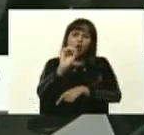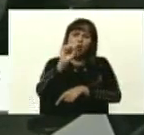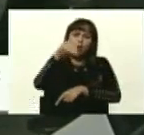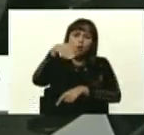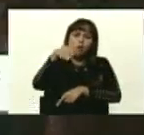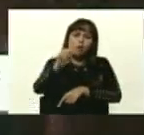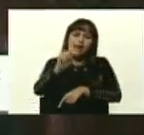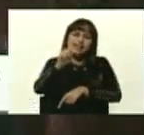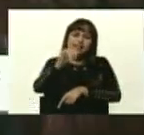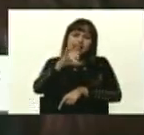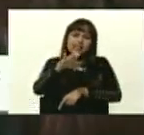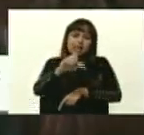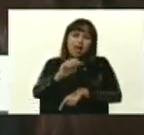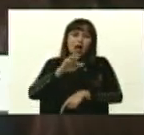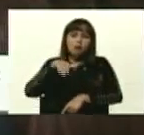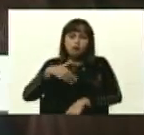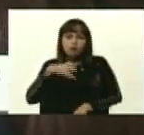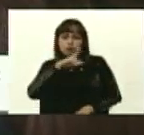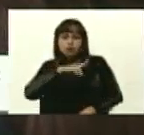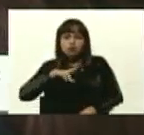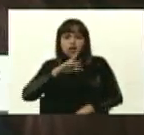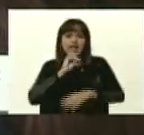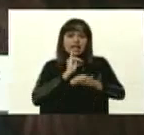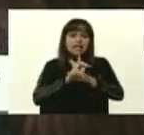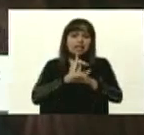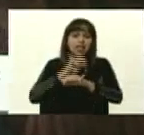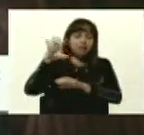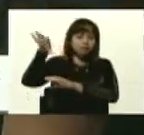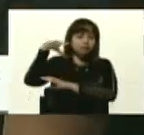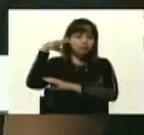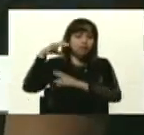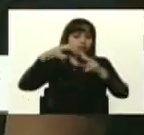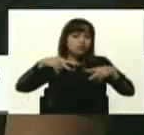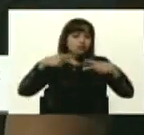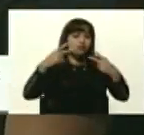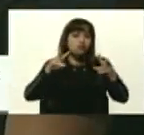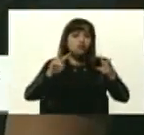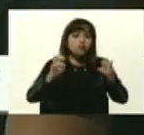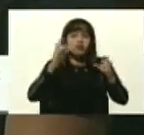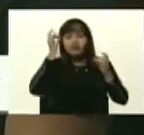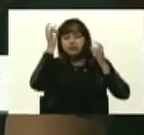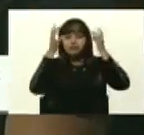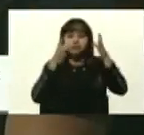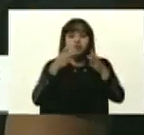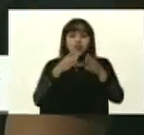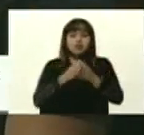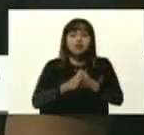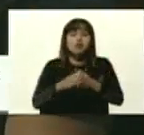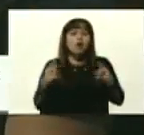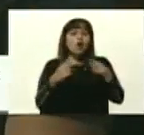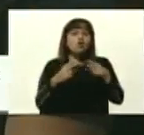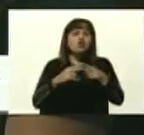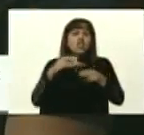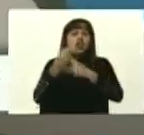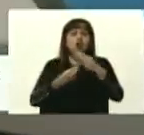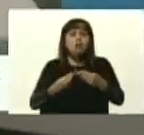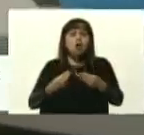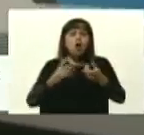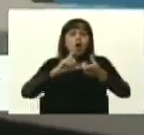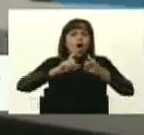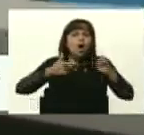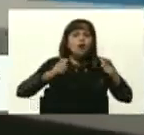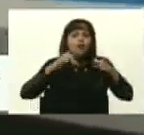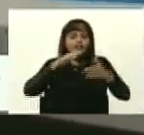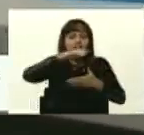podemos hacer uso de los recursos informáticos innovadores para el estudio de la geografía del territorio nacional